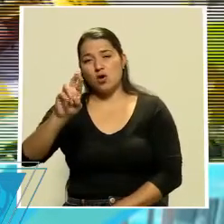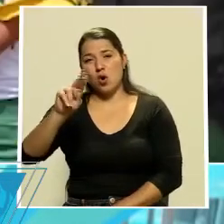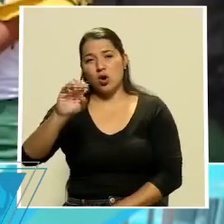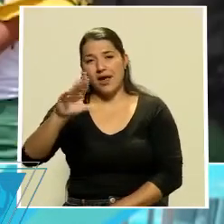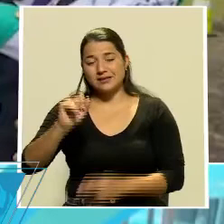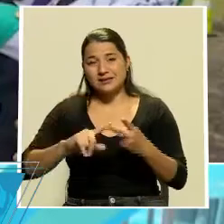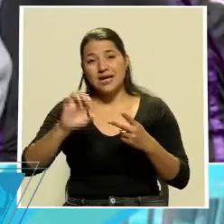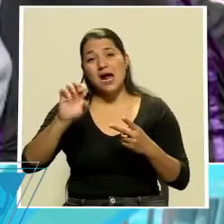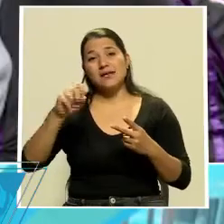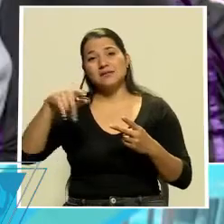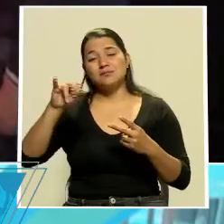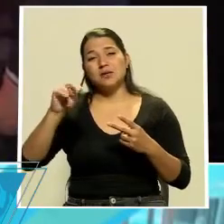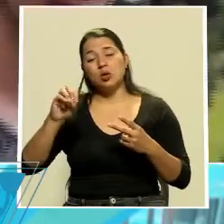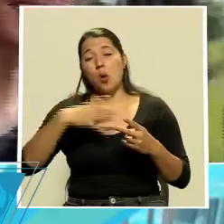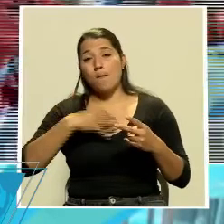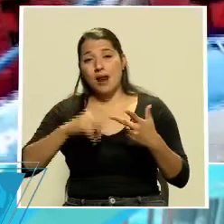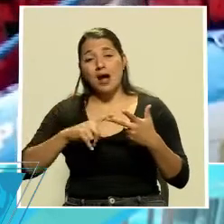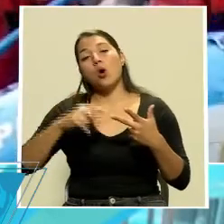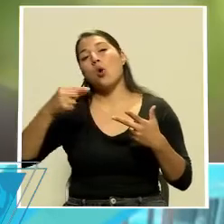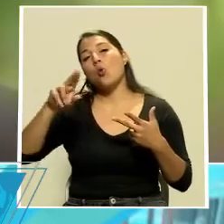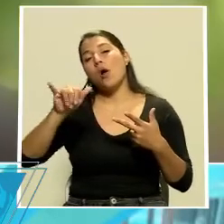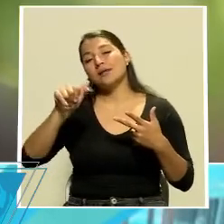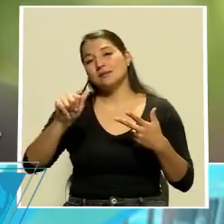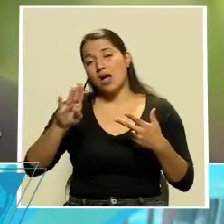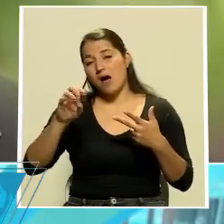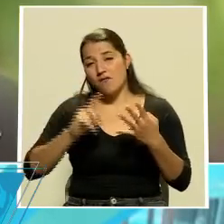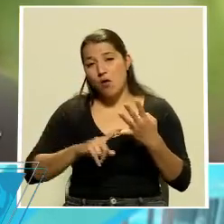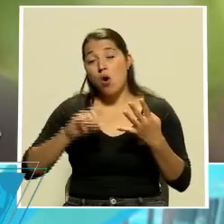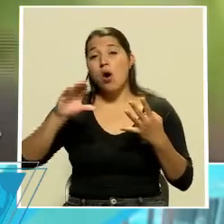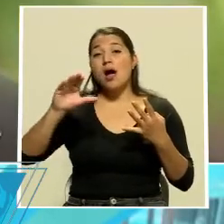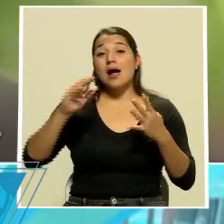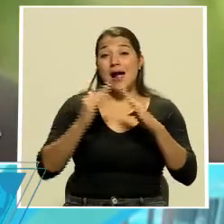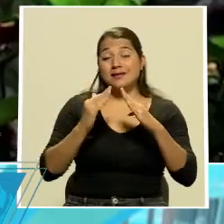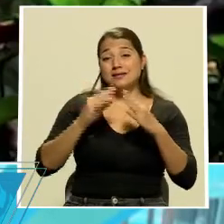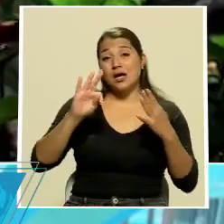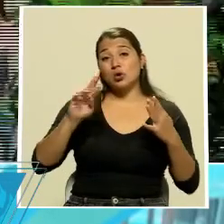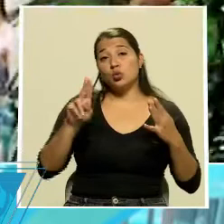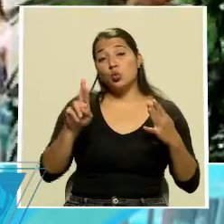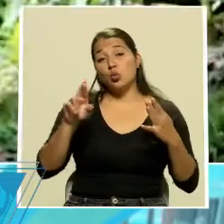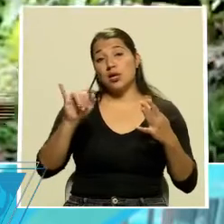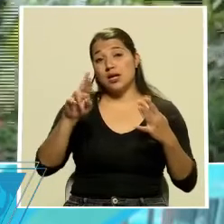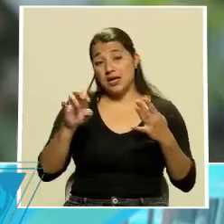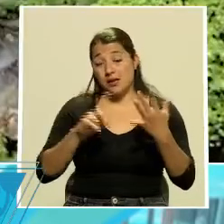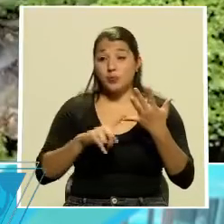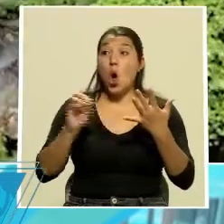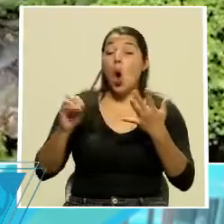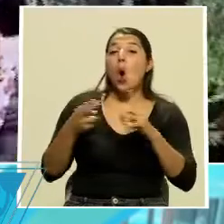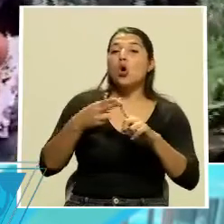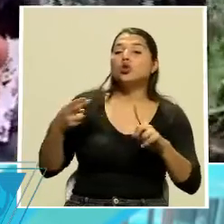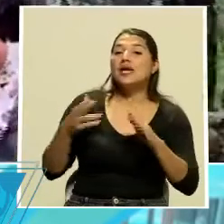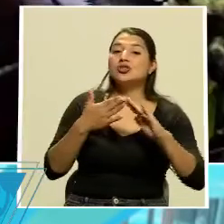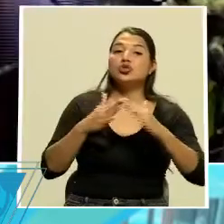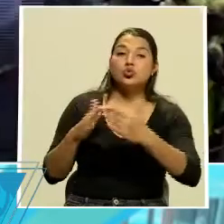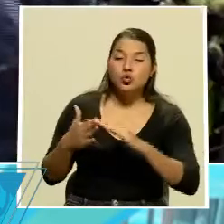Espino Blanco, como Guayaboloch, como Casa Turire. Tenemos hoteles de ciudad también como el Turrialba Bed and